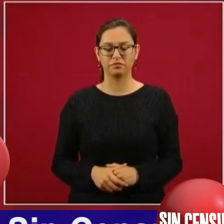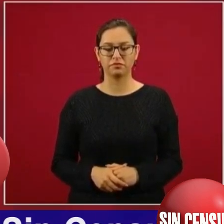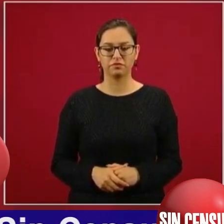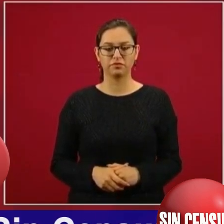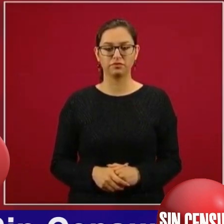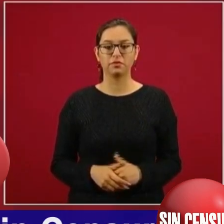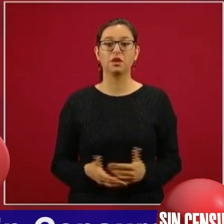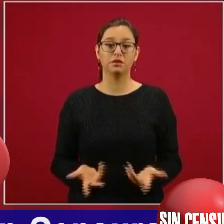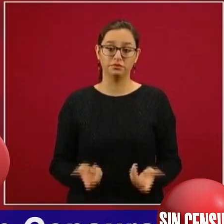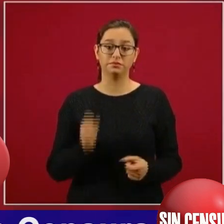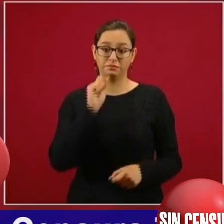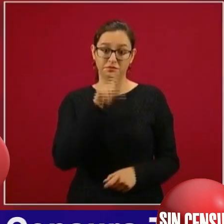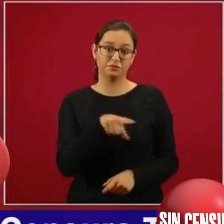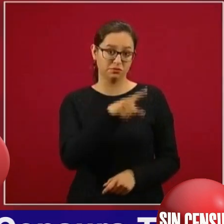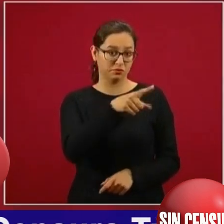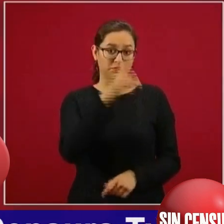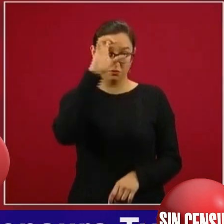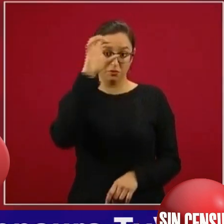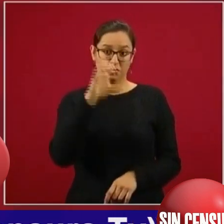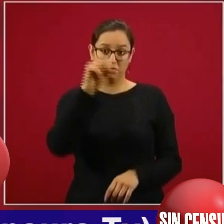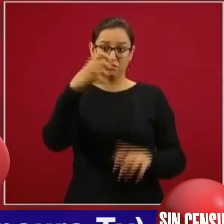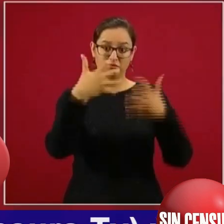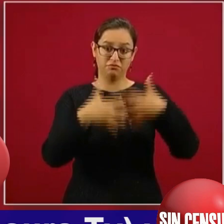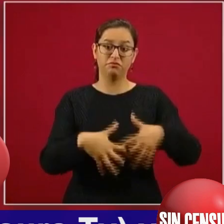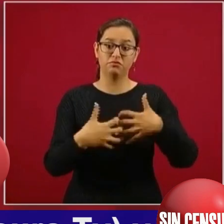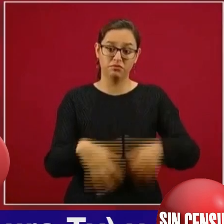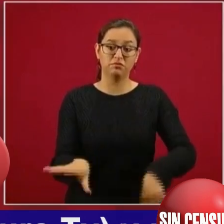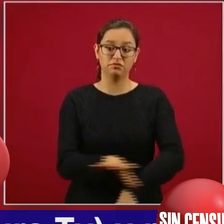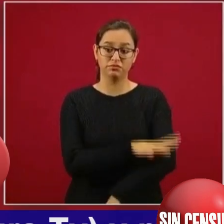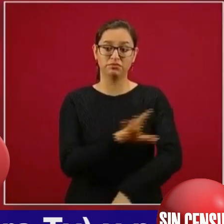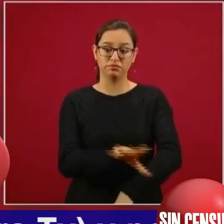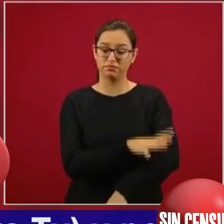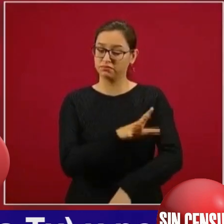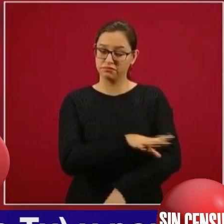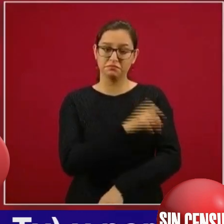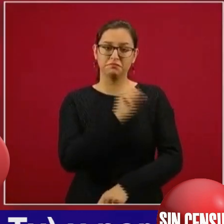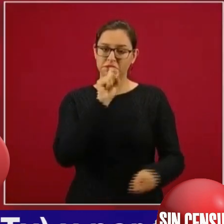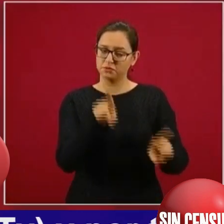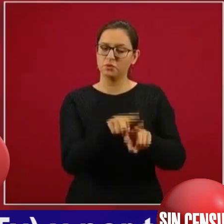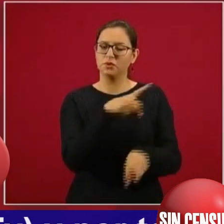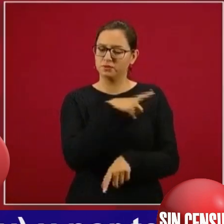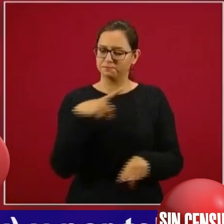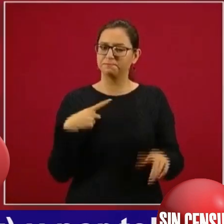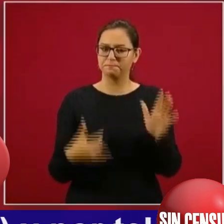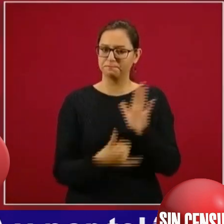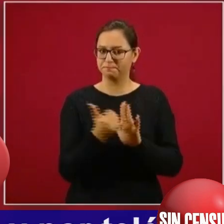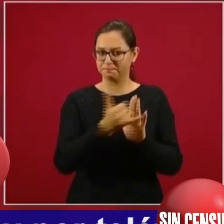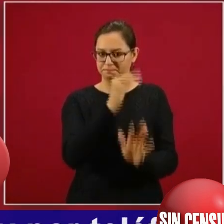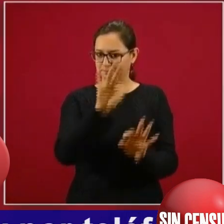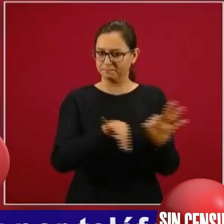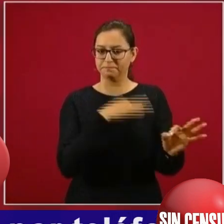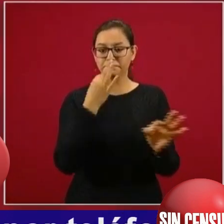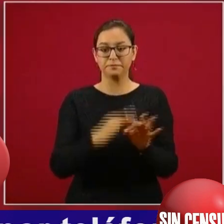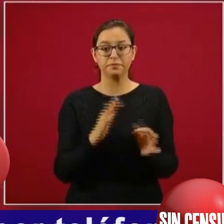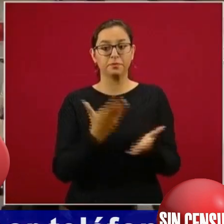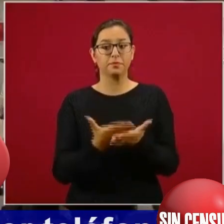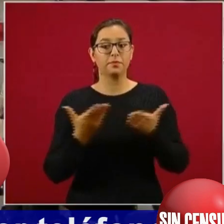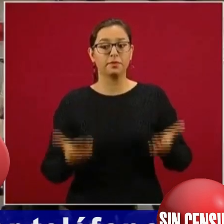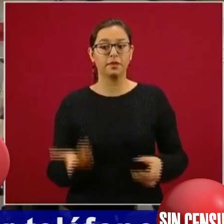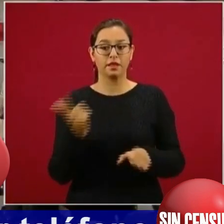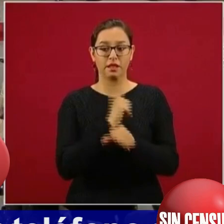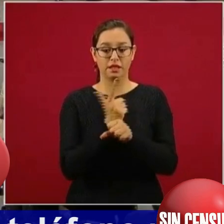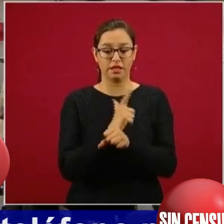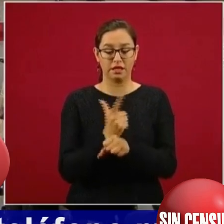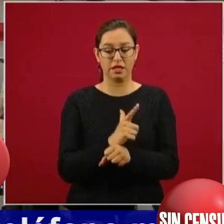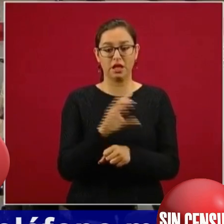caso, repito, de esta planta, de esta termoeléctrica. Entonces, la licenciada Olga Sánchez Cordero